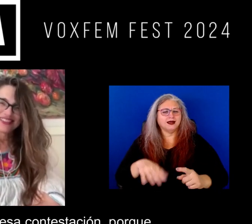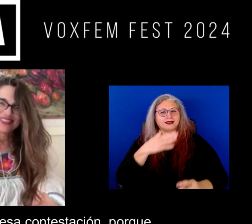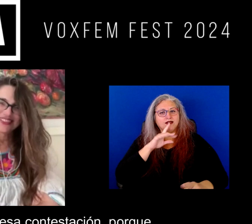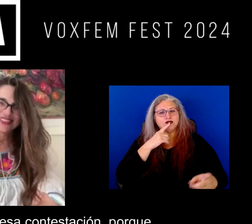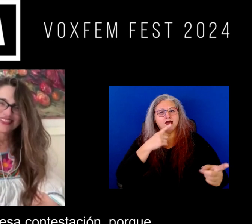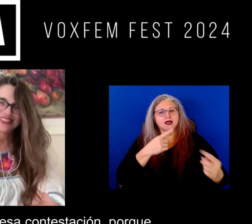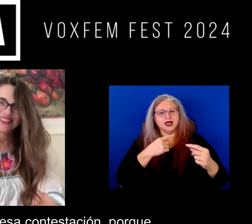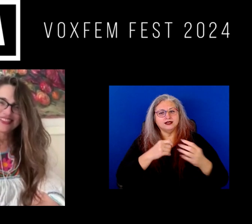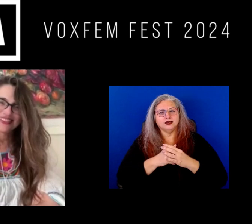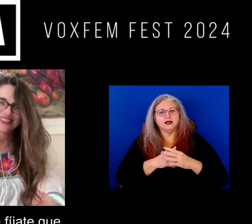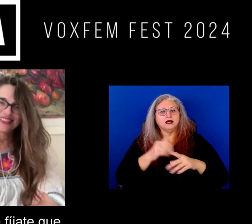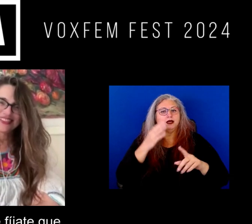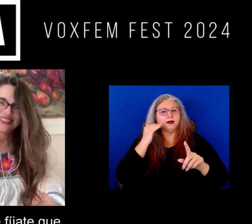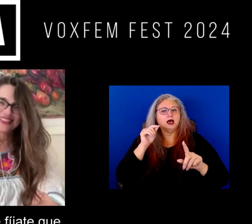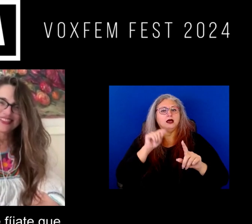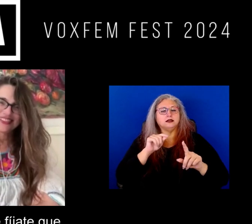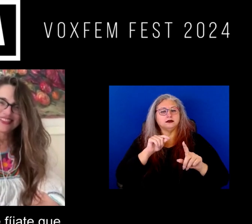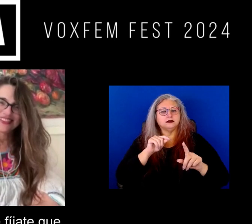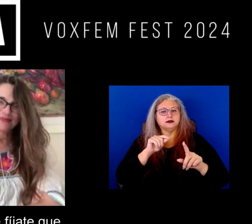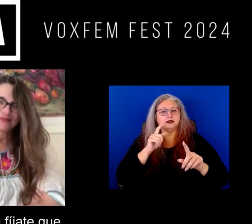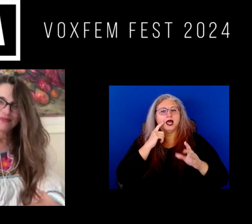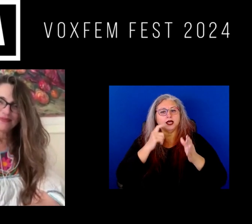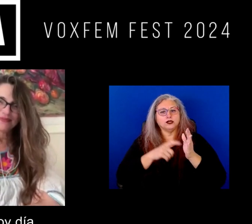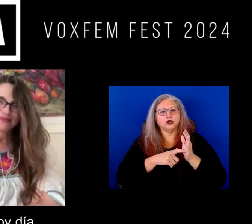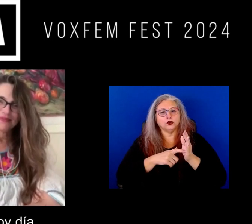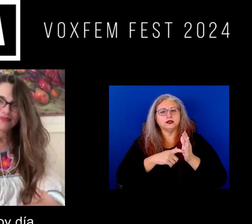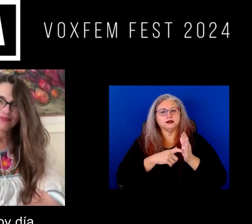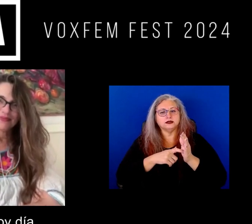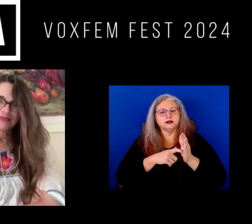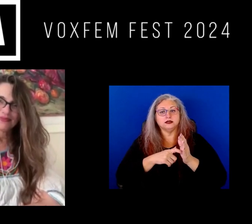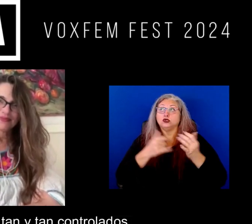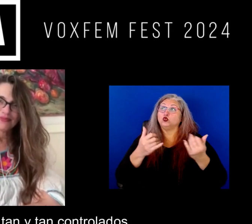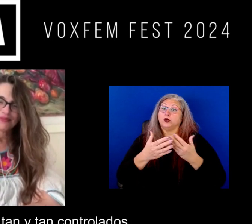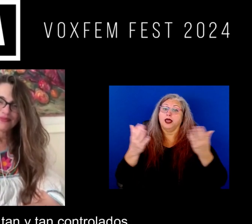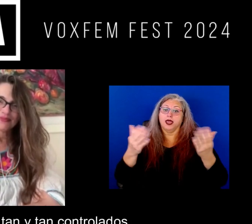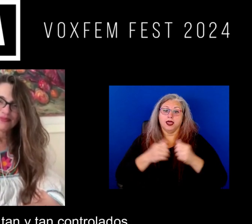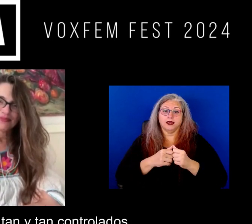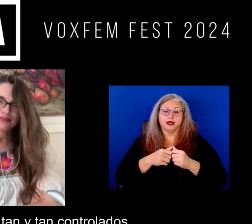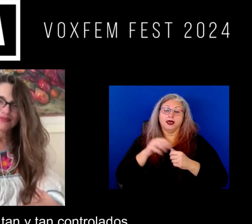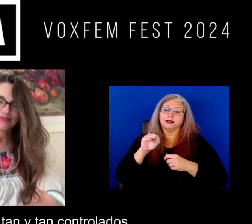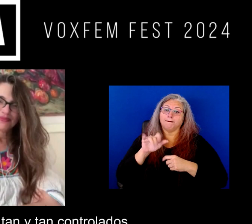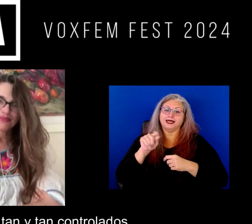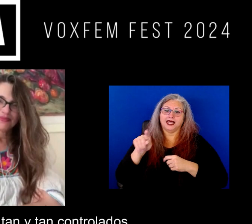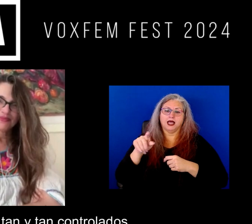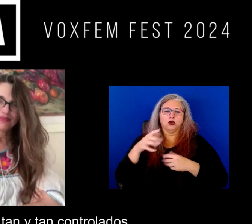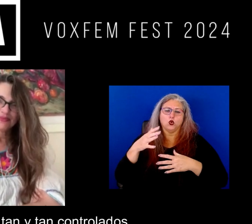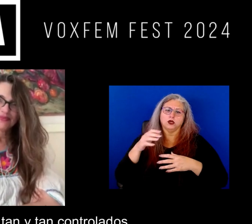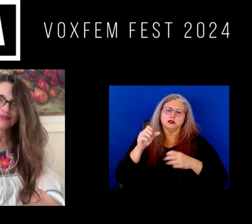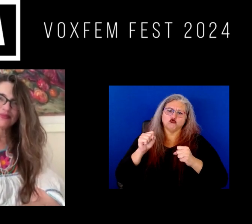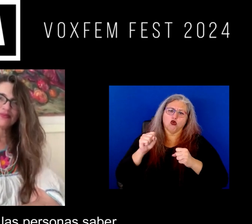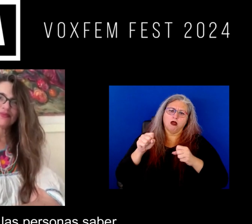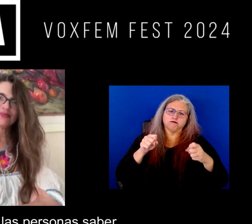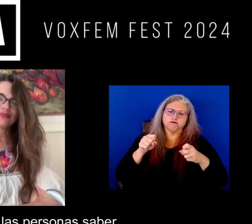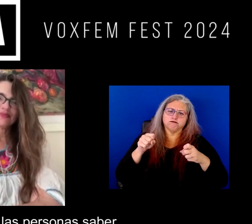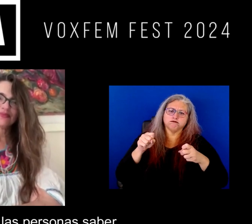pero gracias por esa contestación porque porque fíjate que hoy día los medios están tan y tan